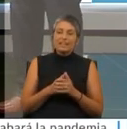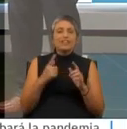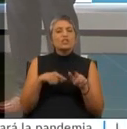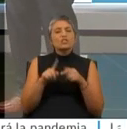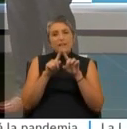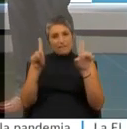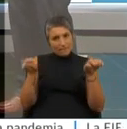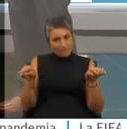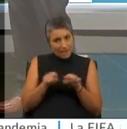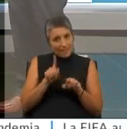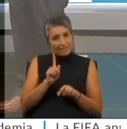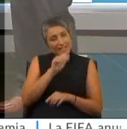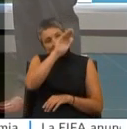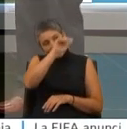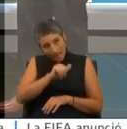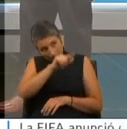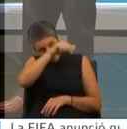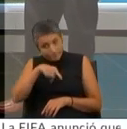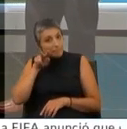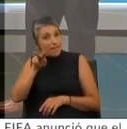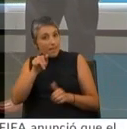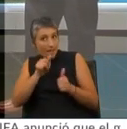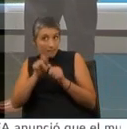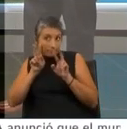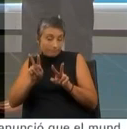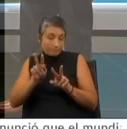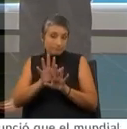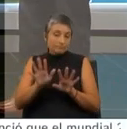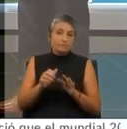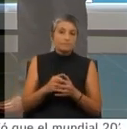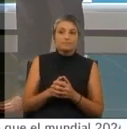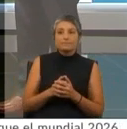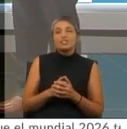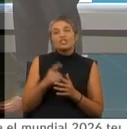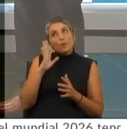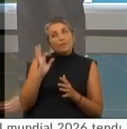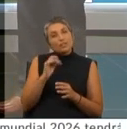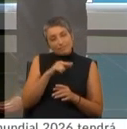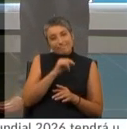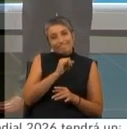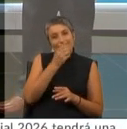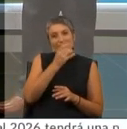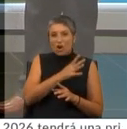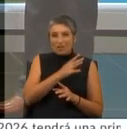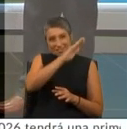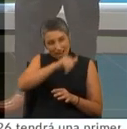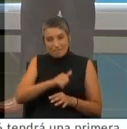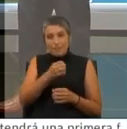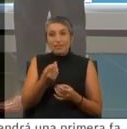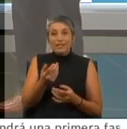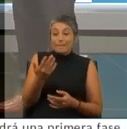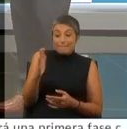entonces debió haber llamado para que la chequeara. Sí, yo creo que eso hubiera sido lo mejor. Porque era dudosa. Porque fue una